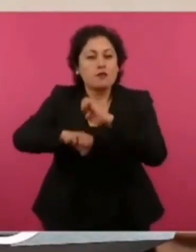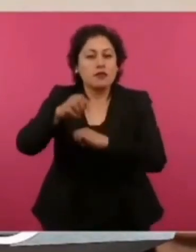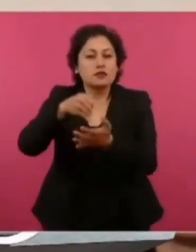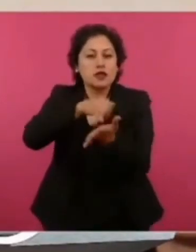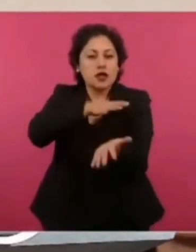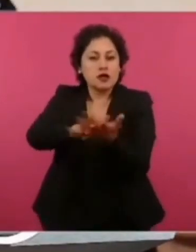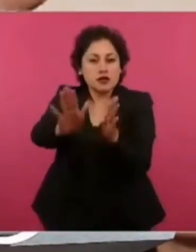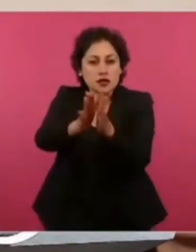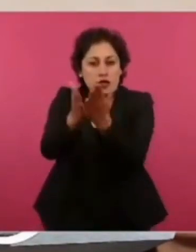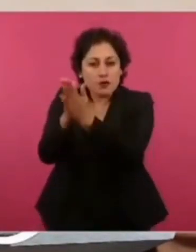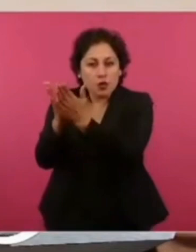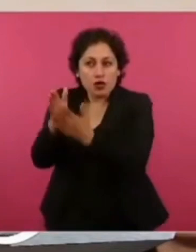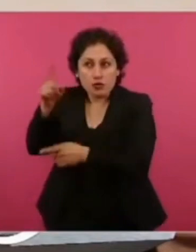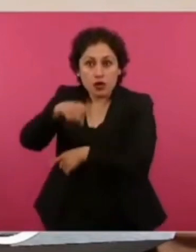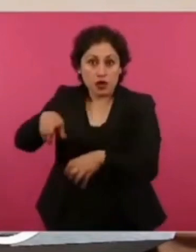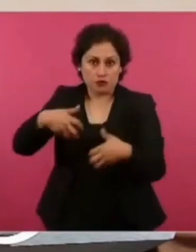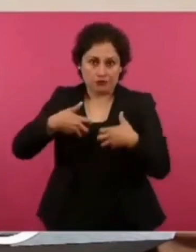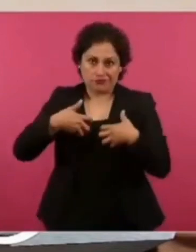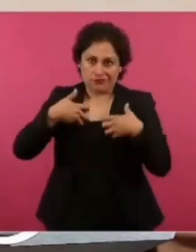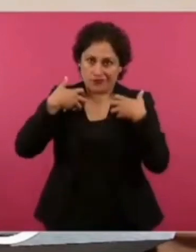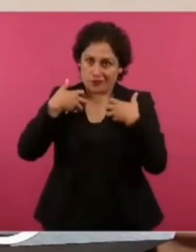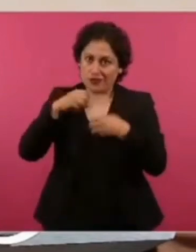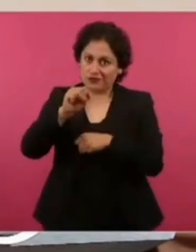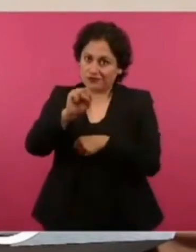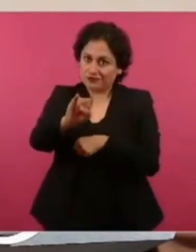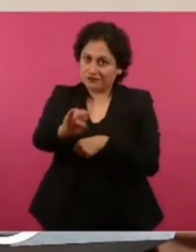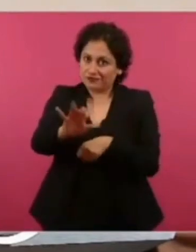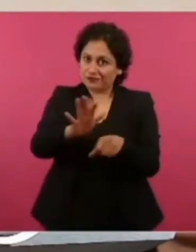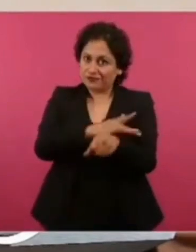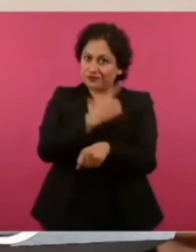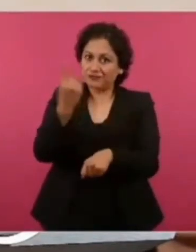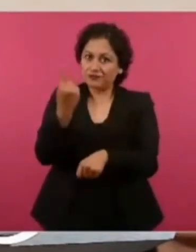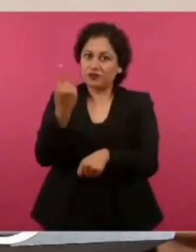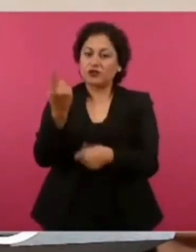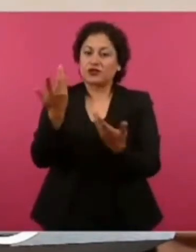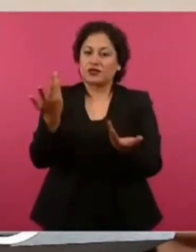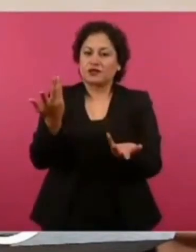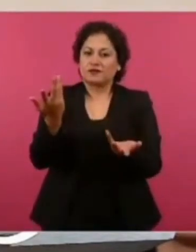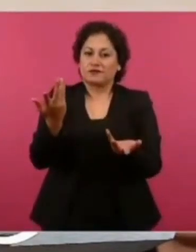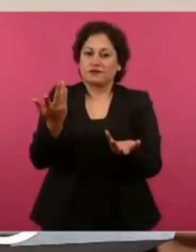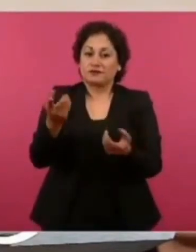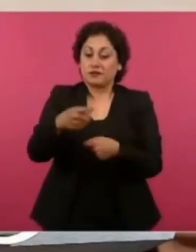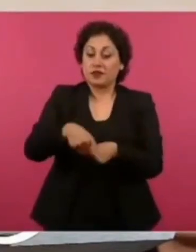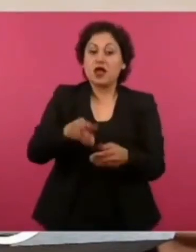por eso es su enojo con los medios de manipulación.